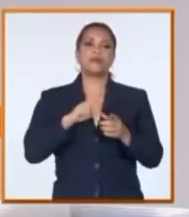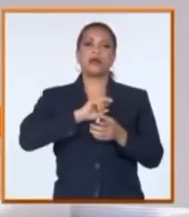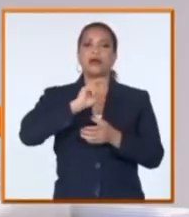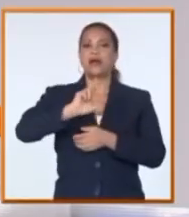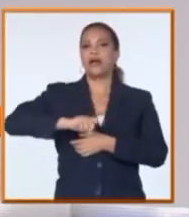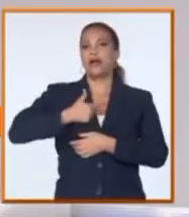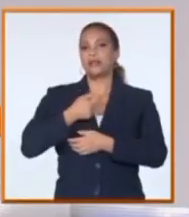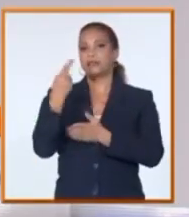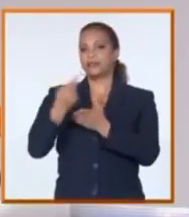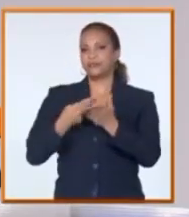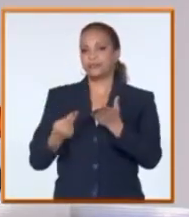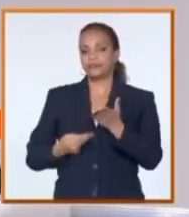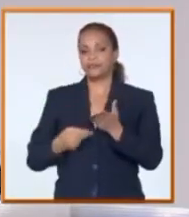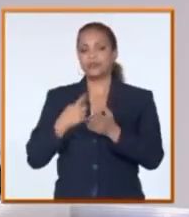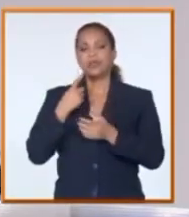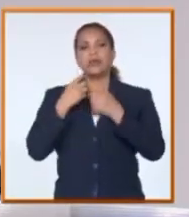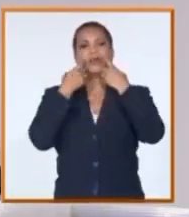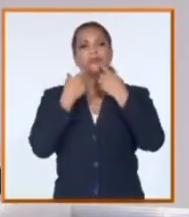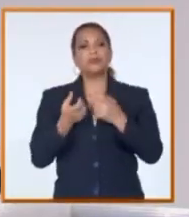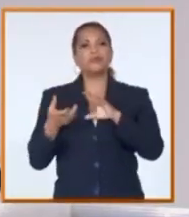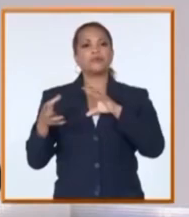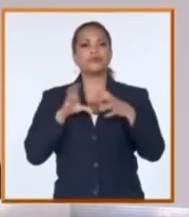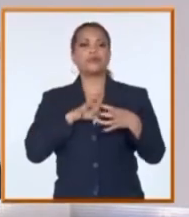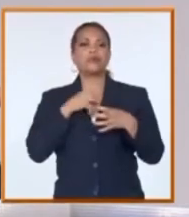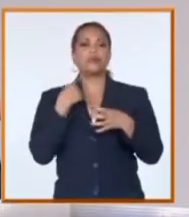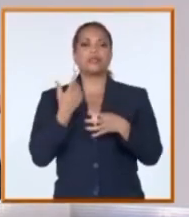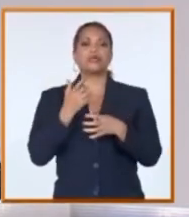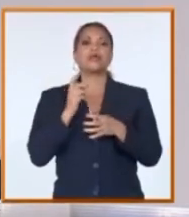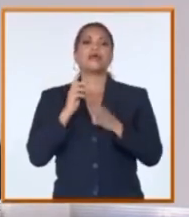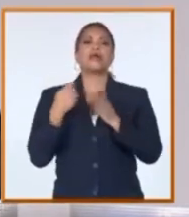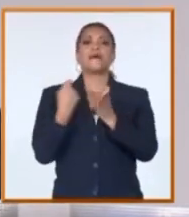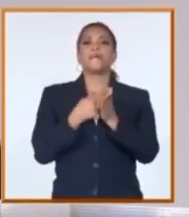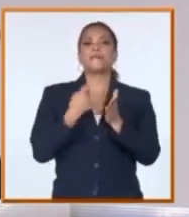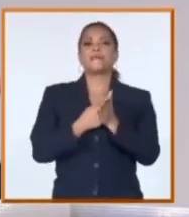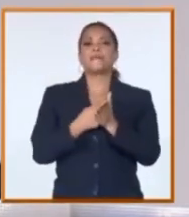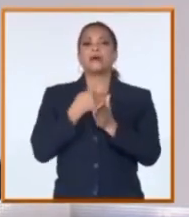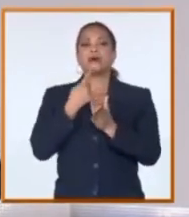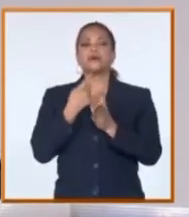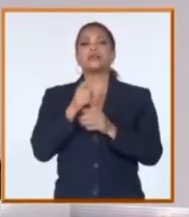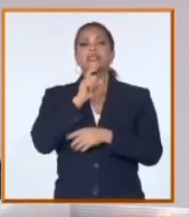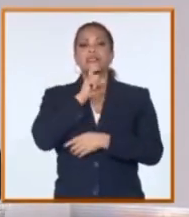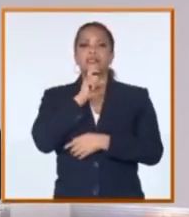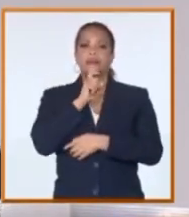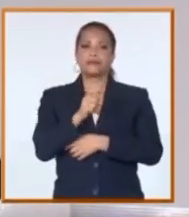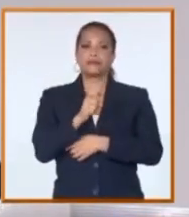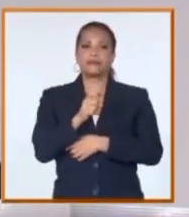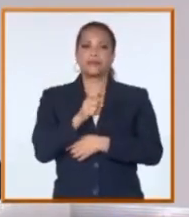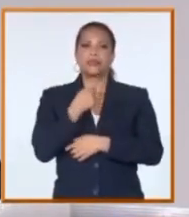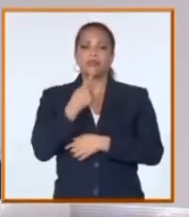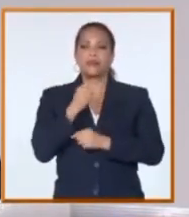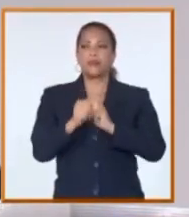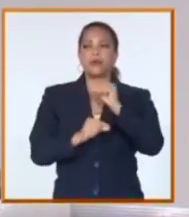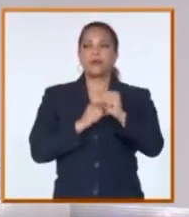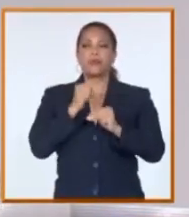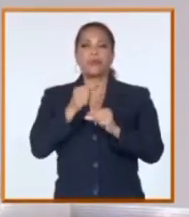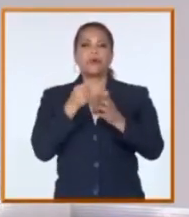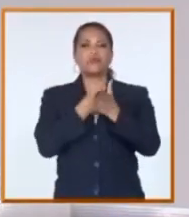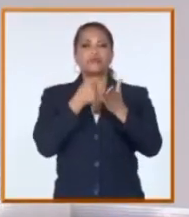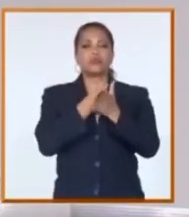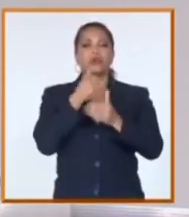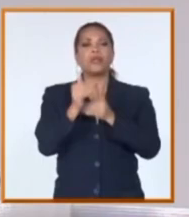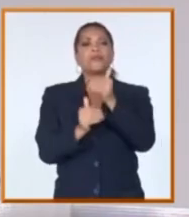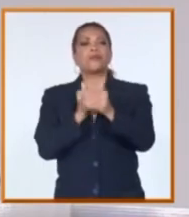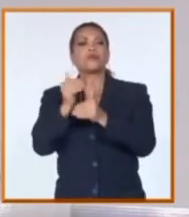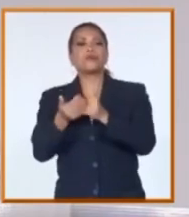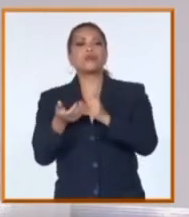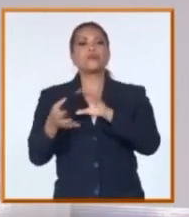Es importante entender que la dinámica de nuestras manifestaciones artísticas es muy diversa y con esas mismas particularidades se ha ido enfrentando a este proceso de